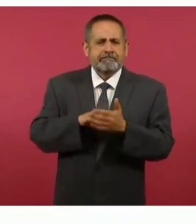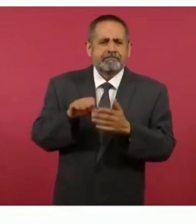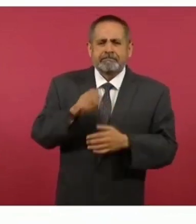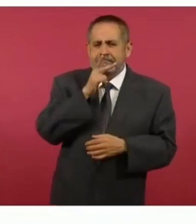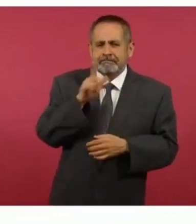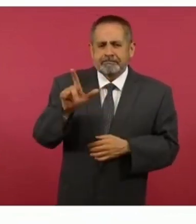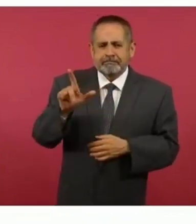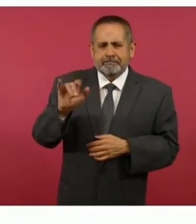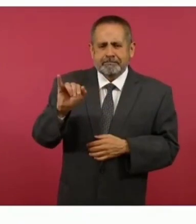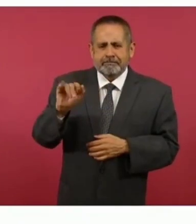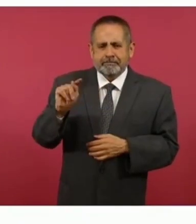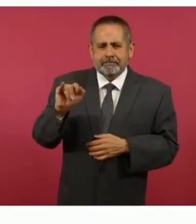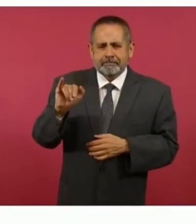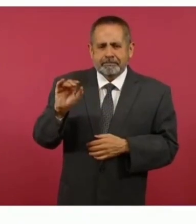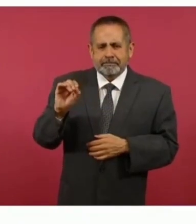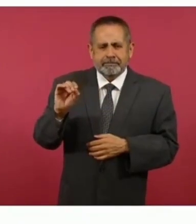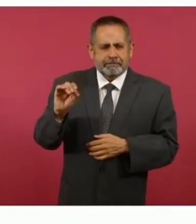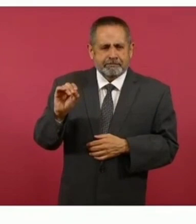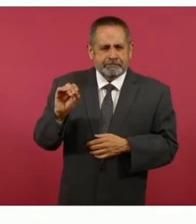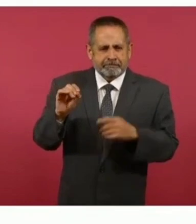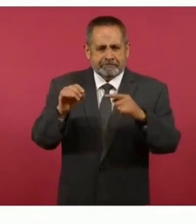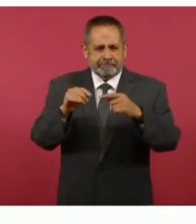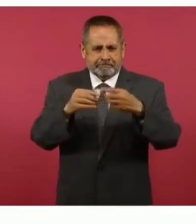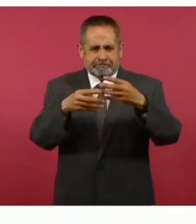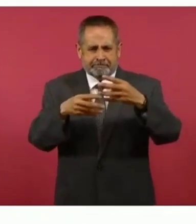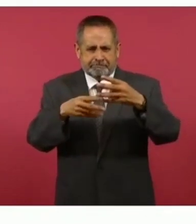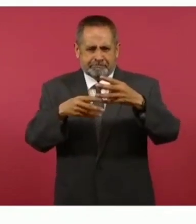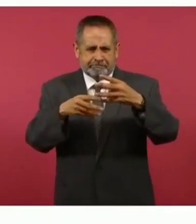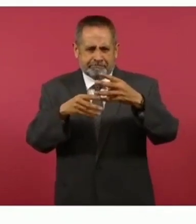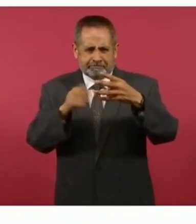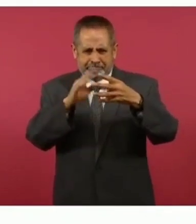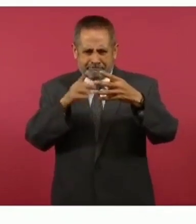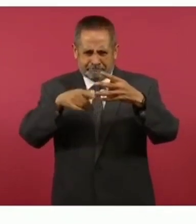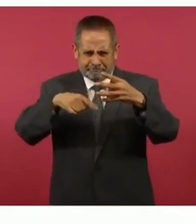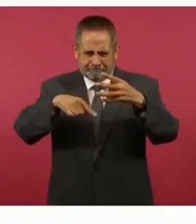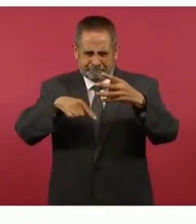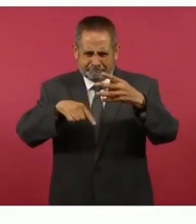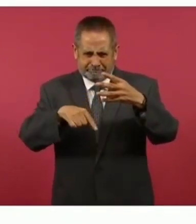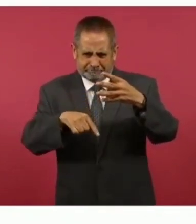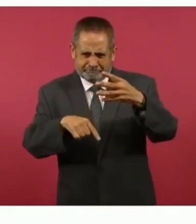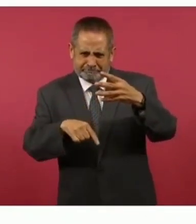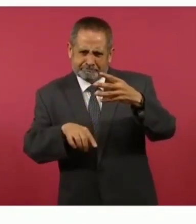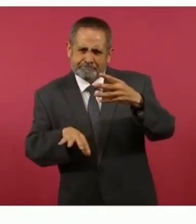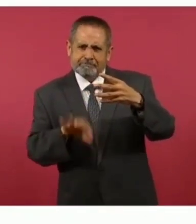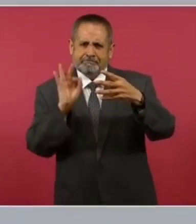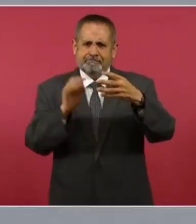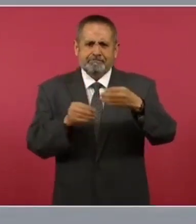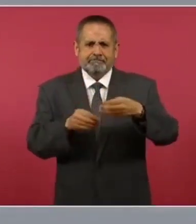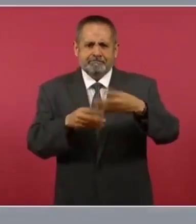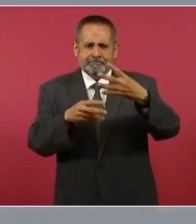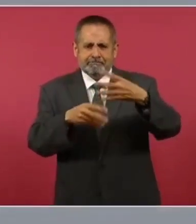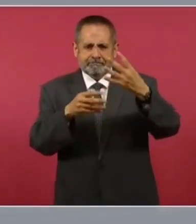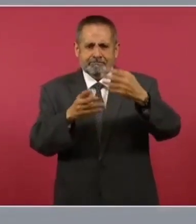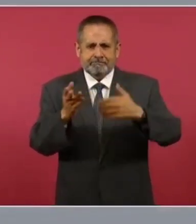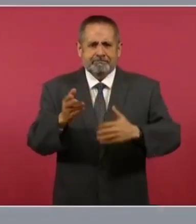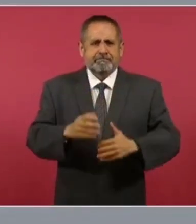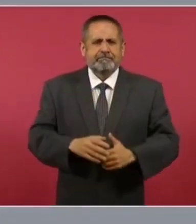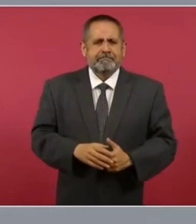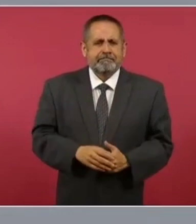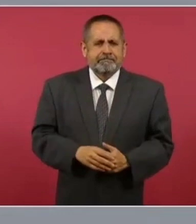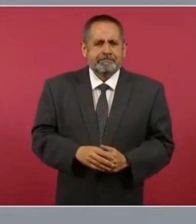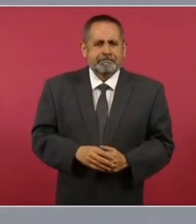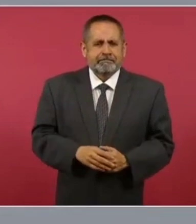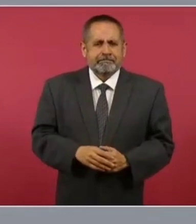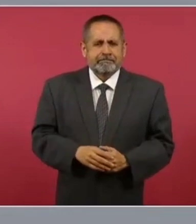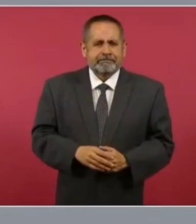ejemplo. Y entonces la búsqueda, y además está bien bonito porque cuando estás esperando dice, espere.